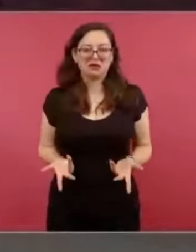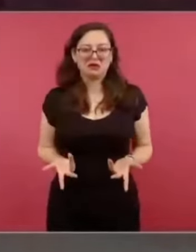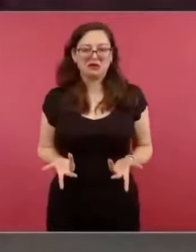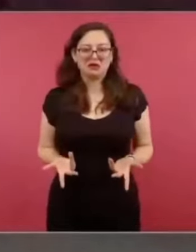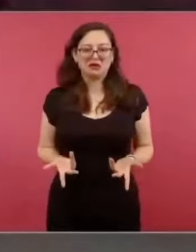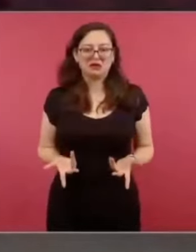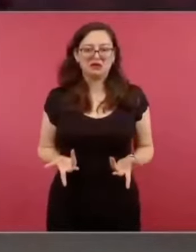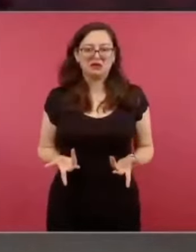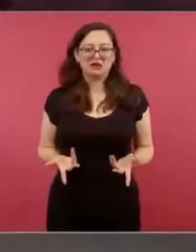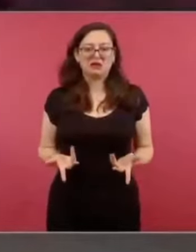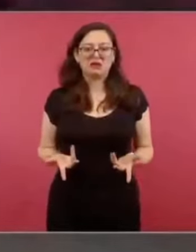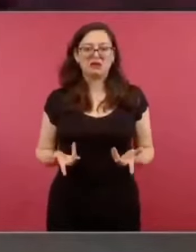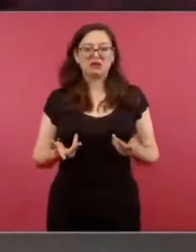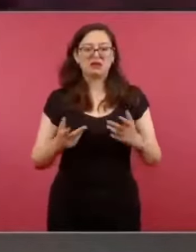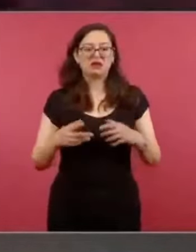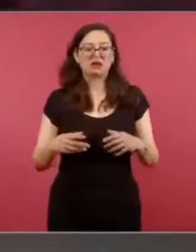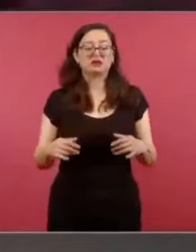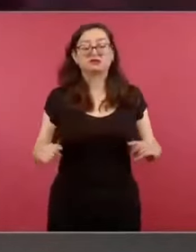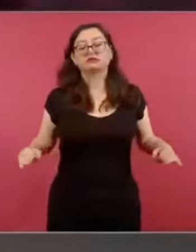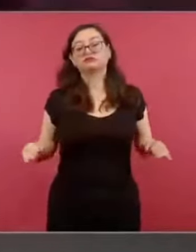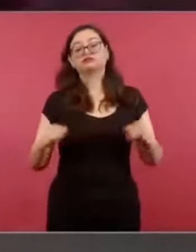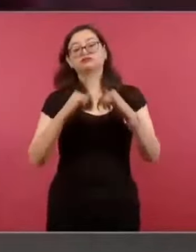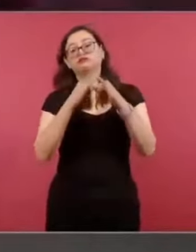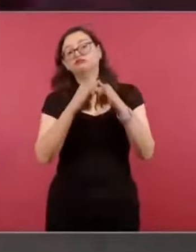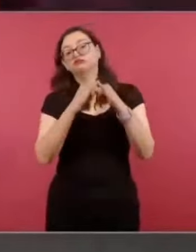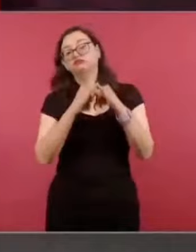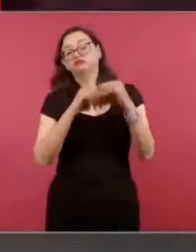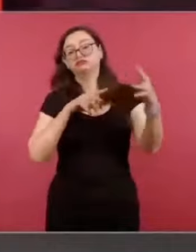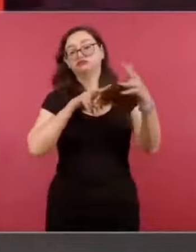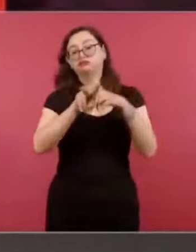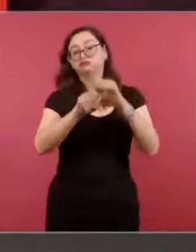corrupción, el Instituto para la Transparencia,